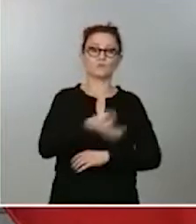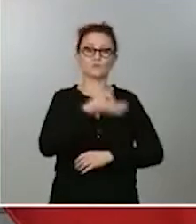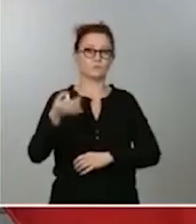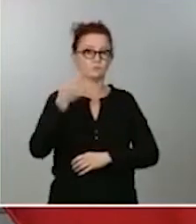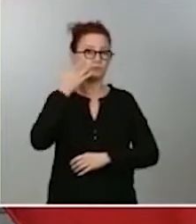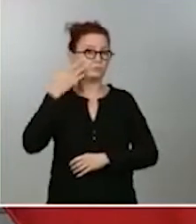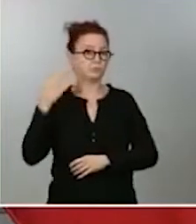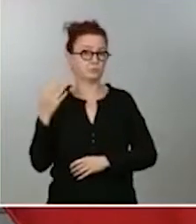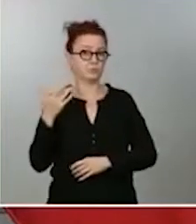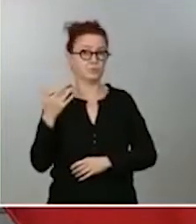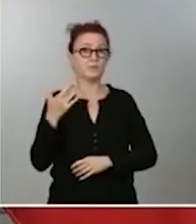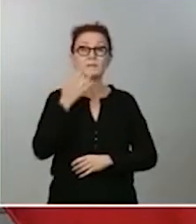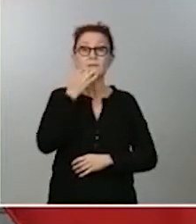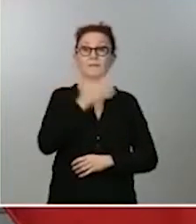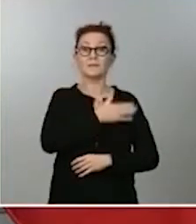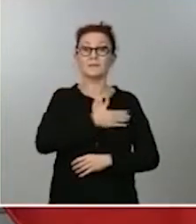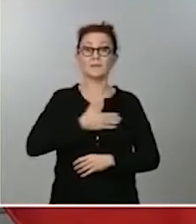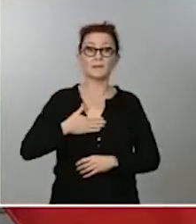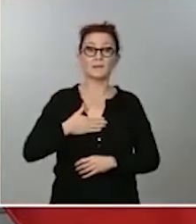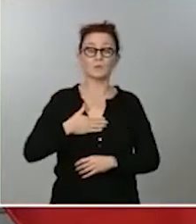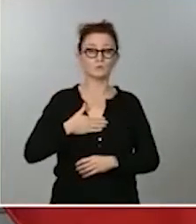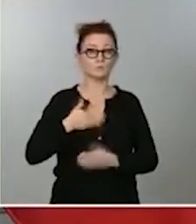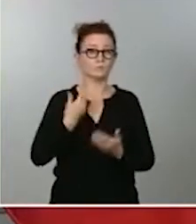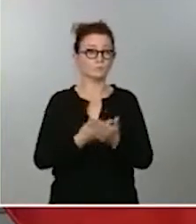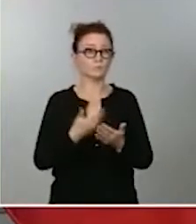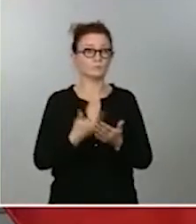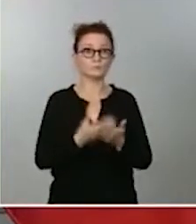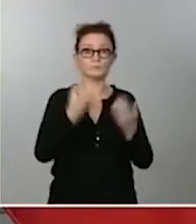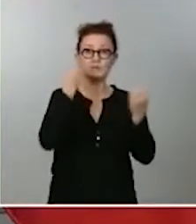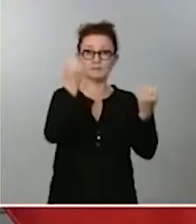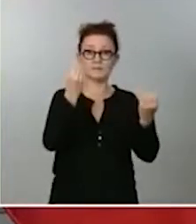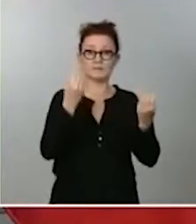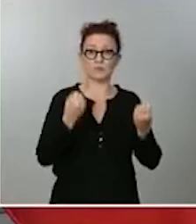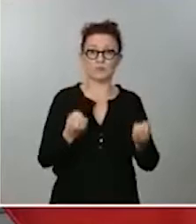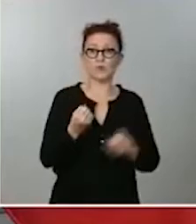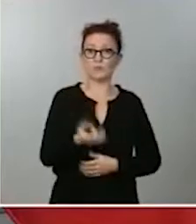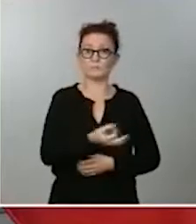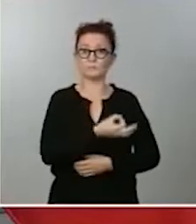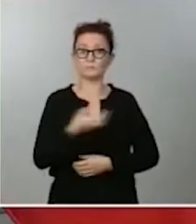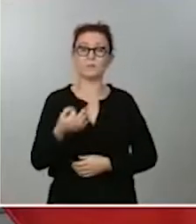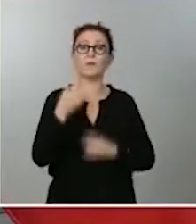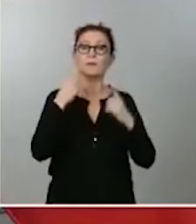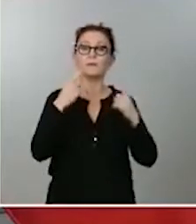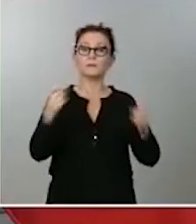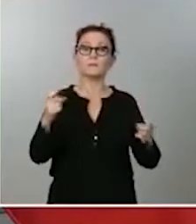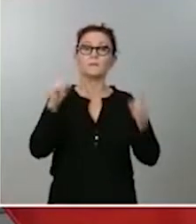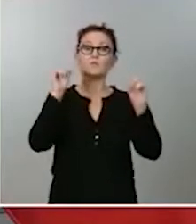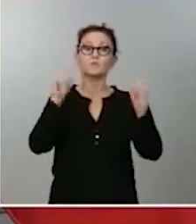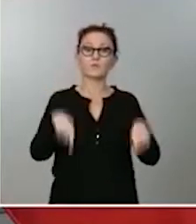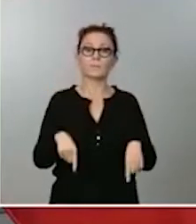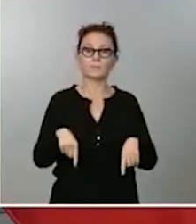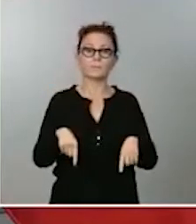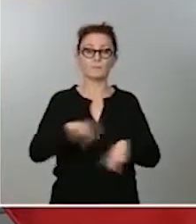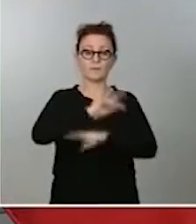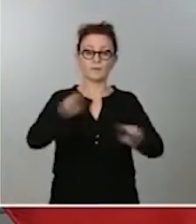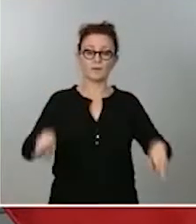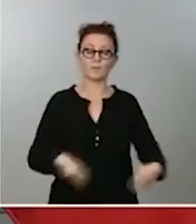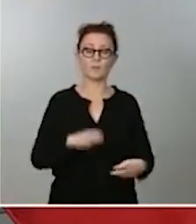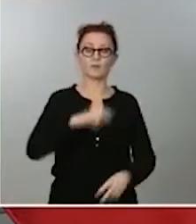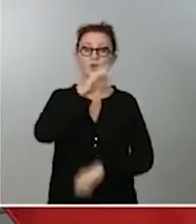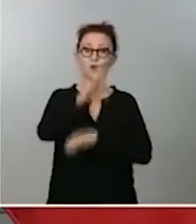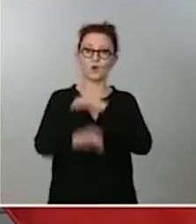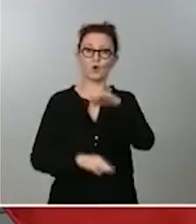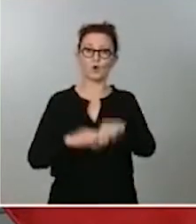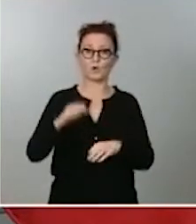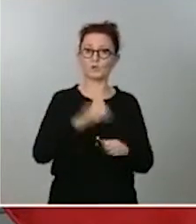perseguir esa legitimación de las instituciones necesitemos también que la renovación de los órganos constitucionales se